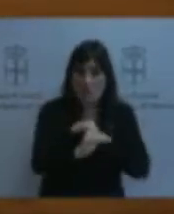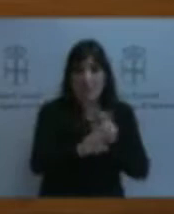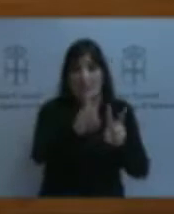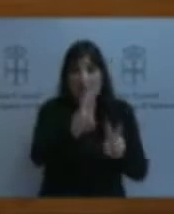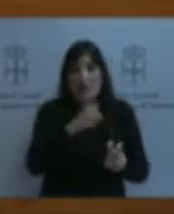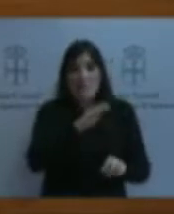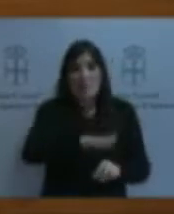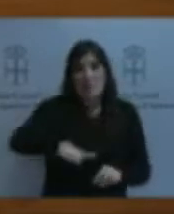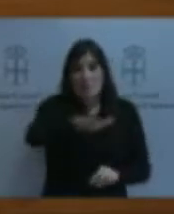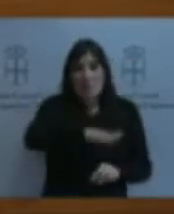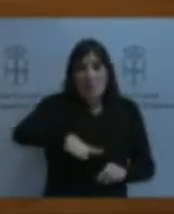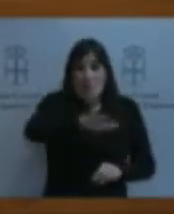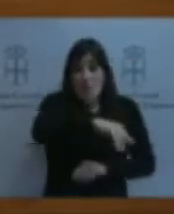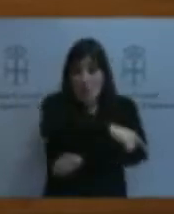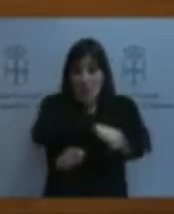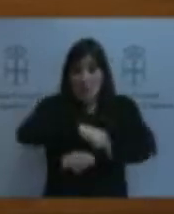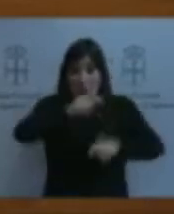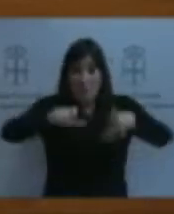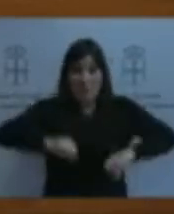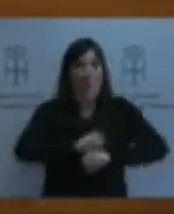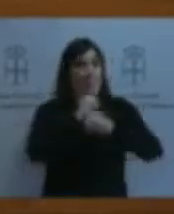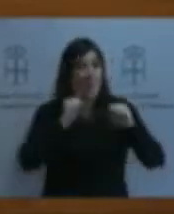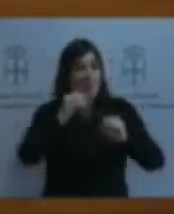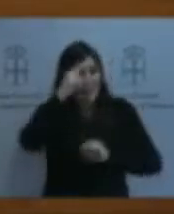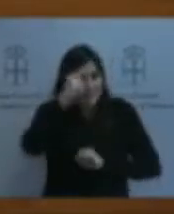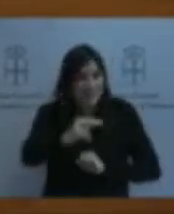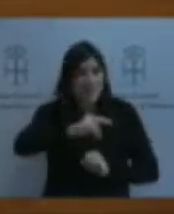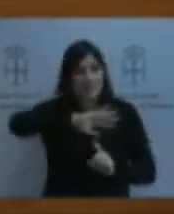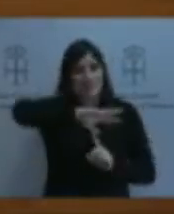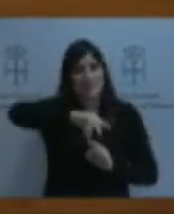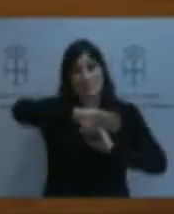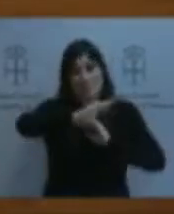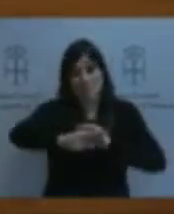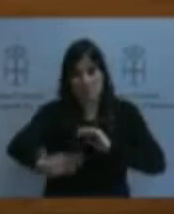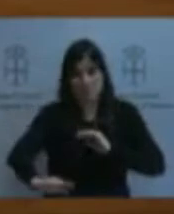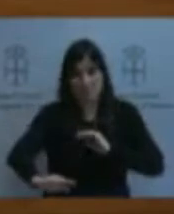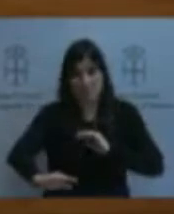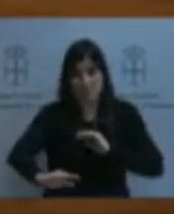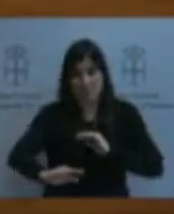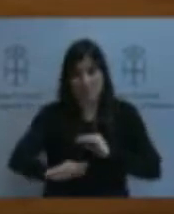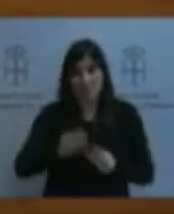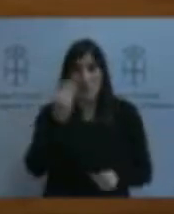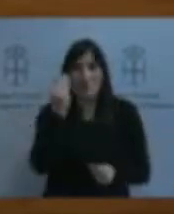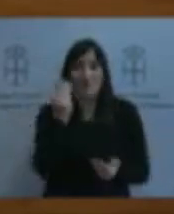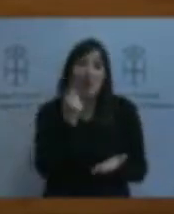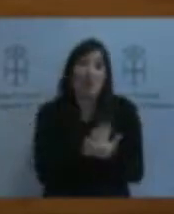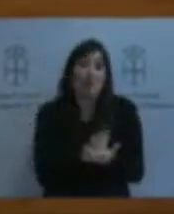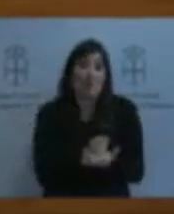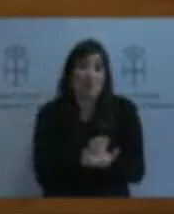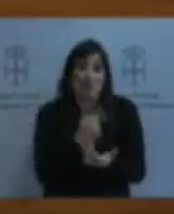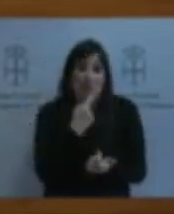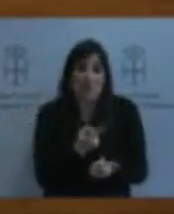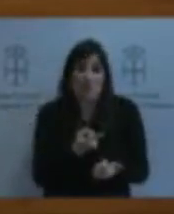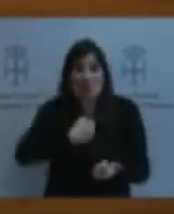respetuoso con el ecosistema marino. Estamos volviendo a decir que nosotros incluimos prácticamente